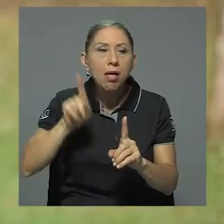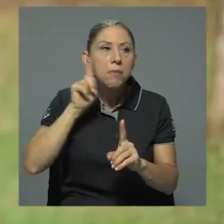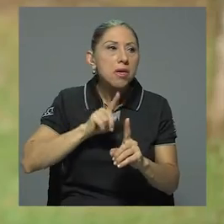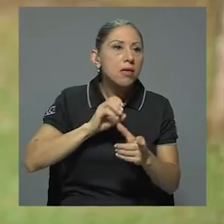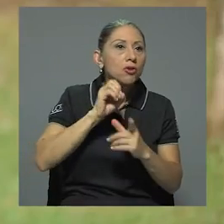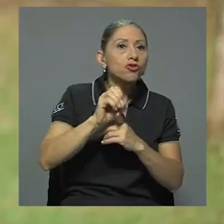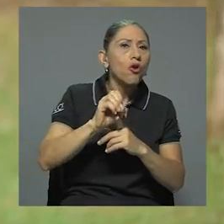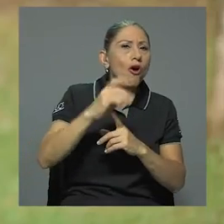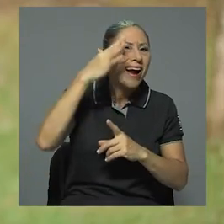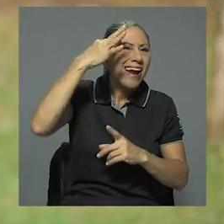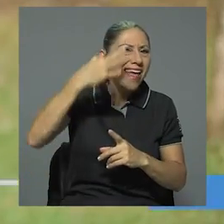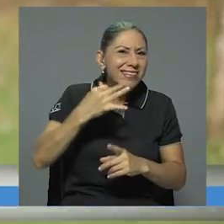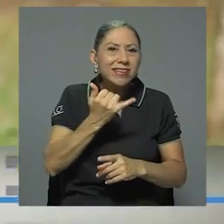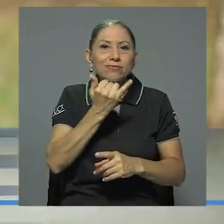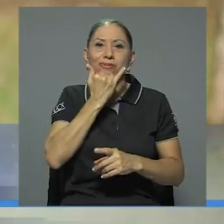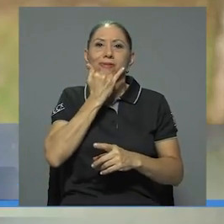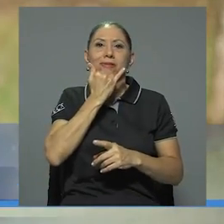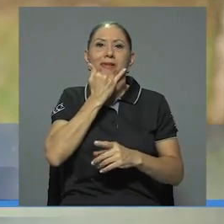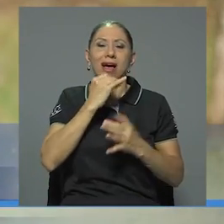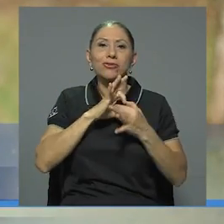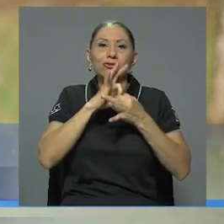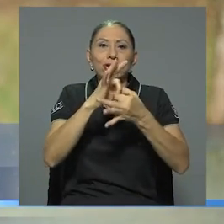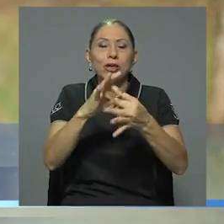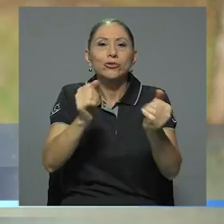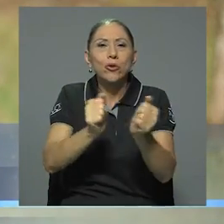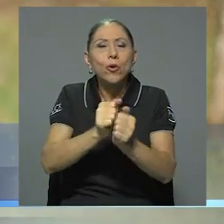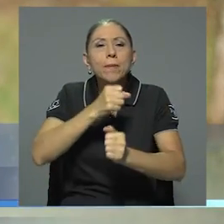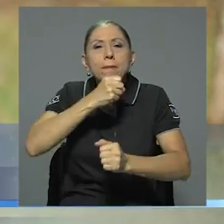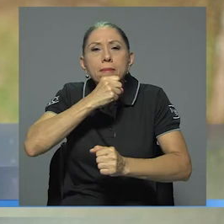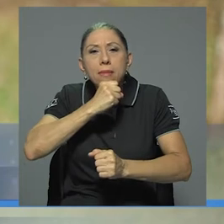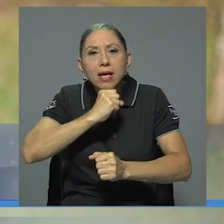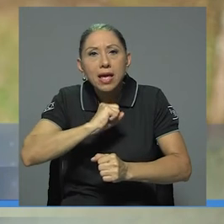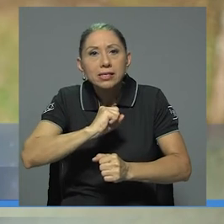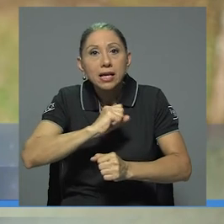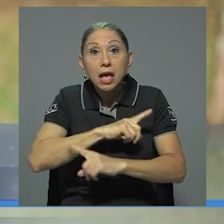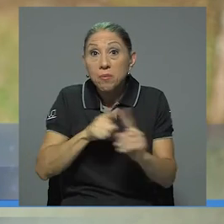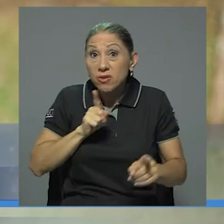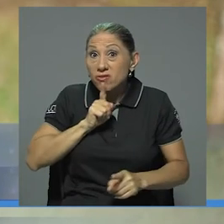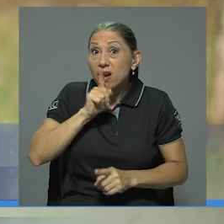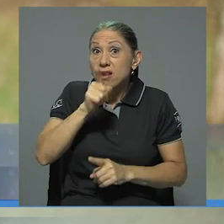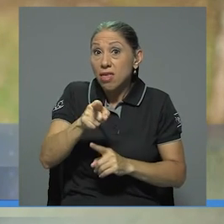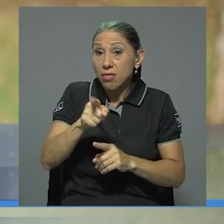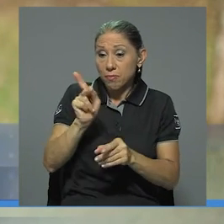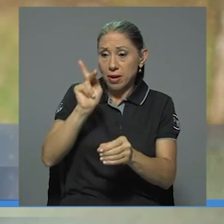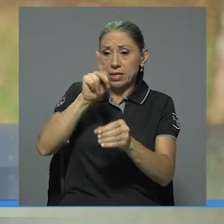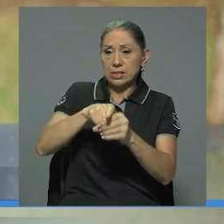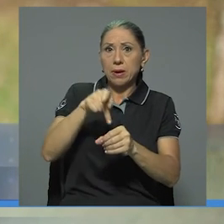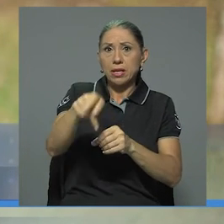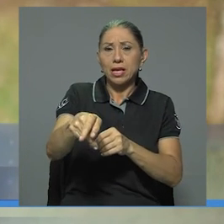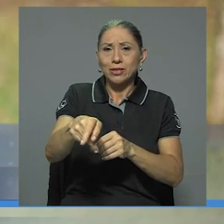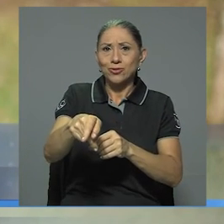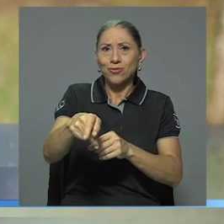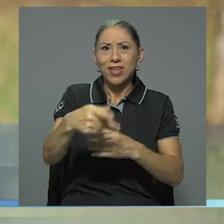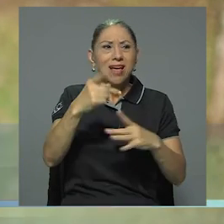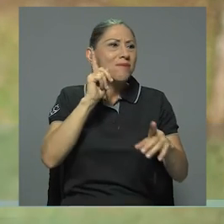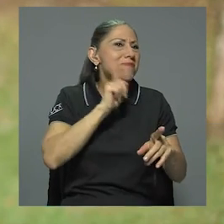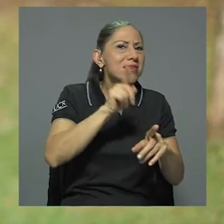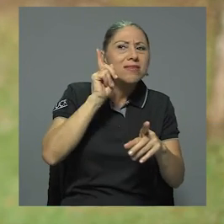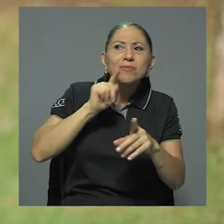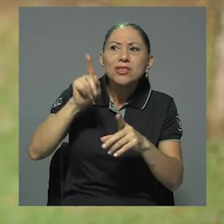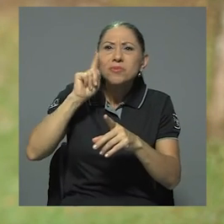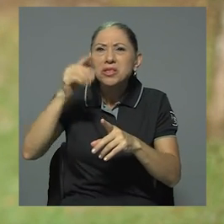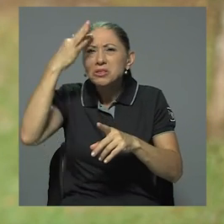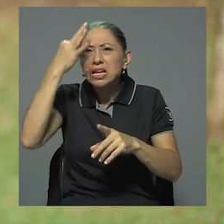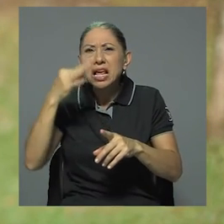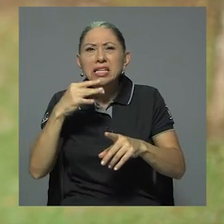asociados a la vejez y en realidad poder participar de estos espacios nos permite derribar estos mitos y